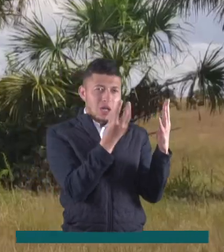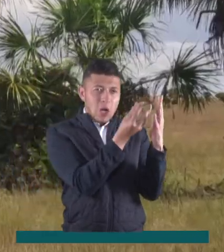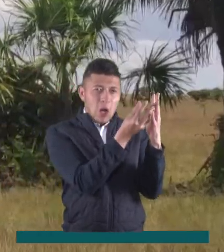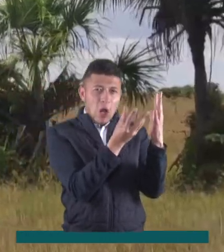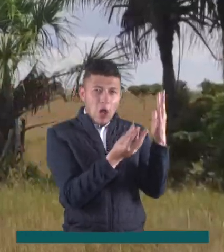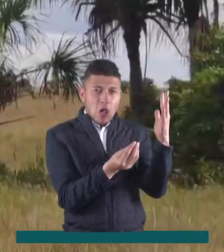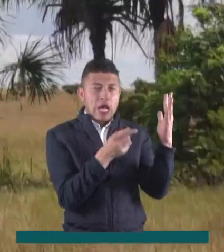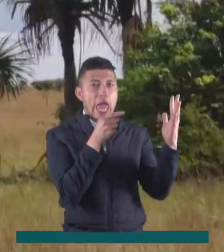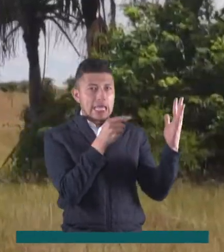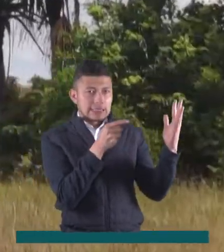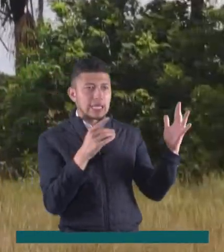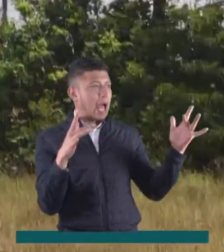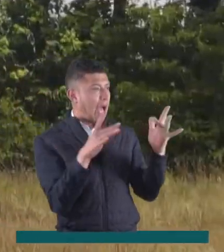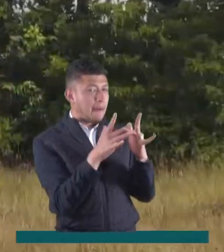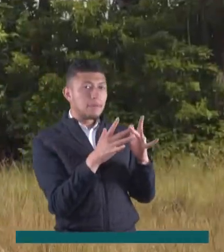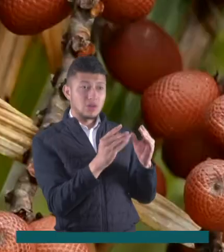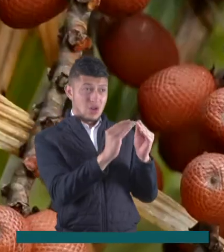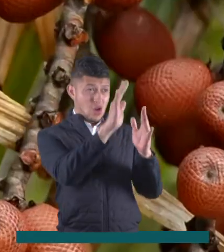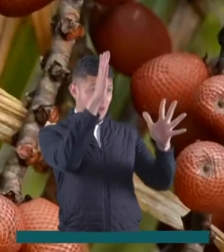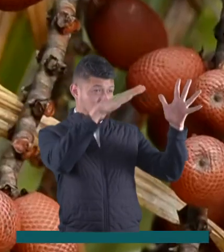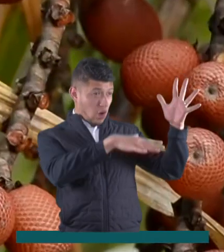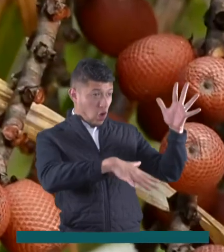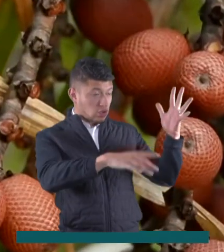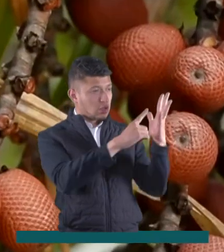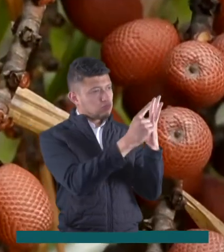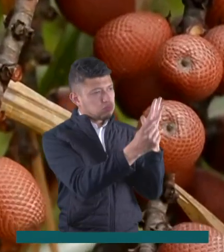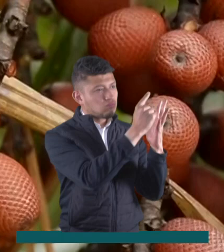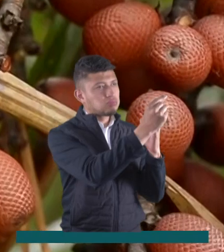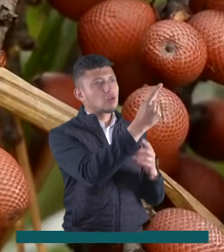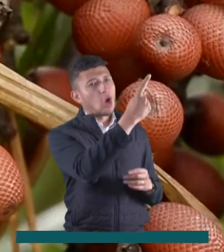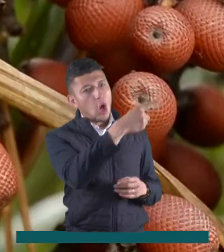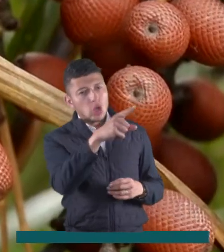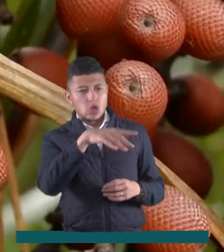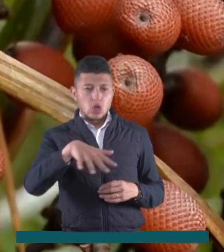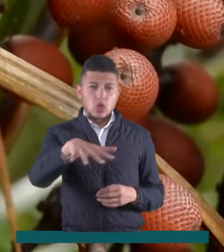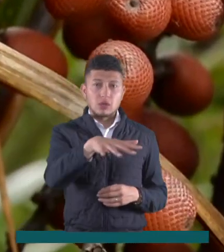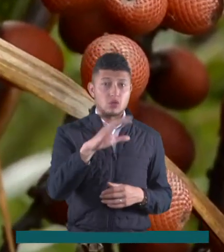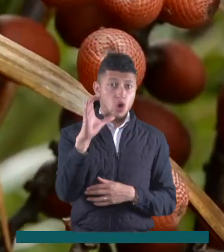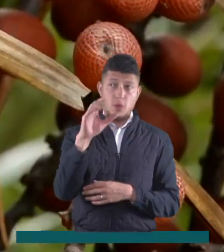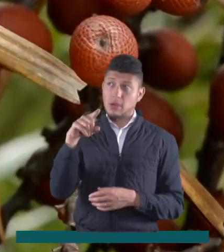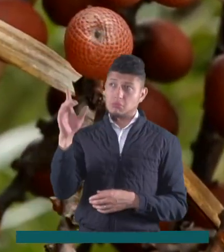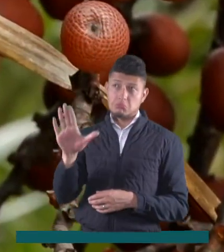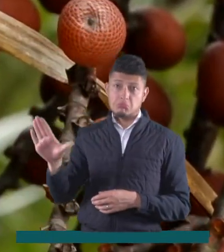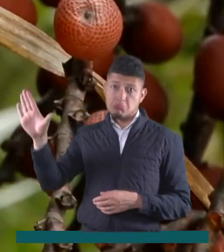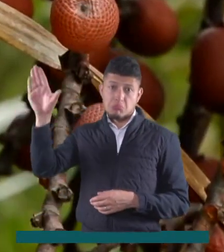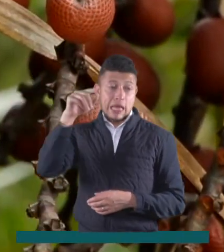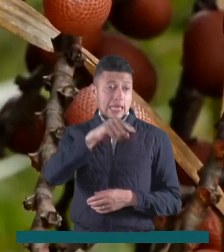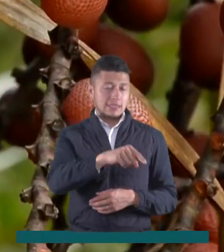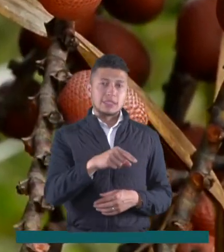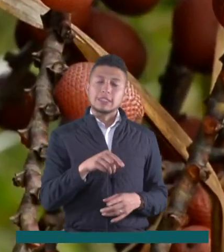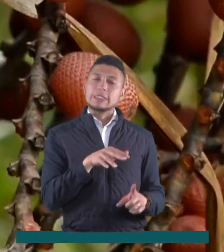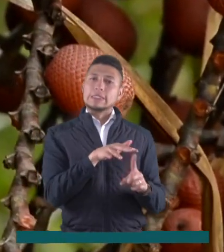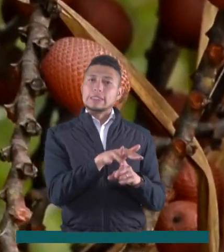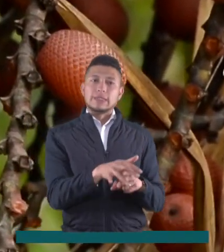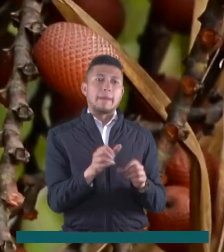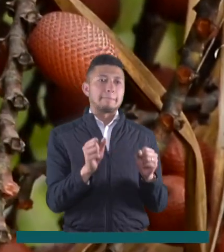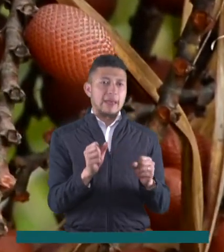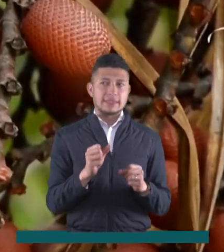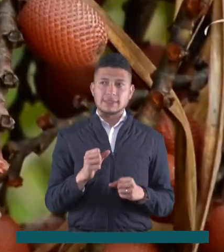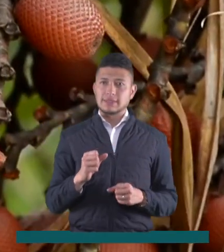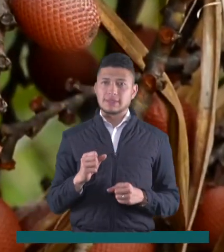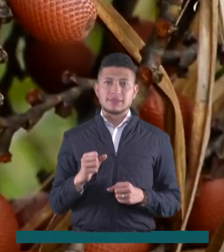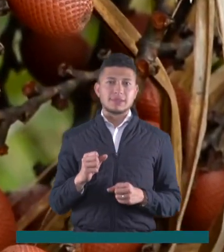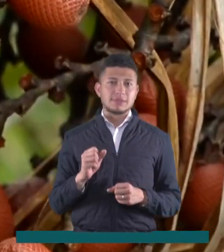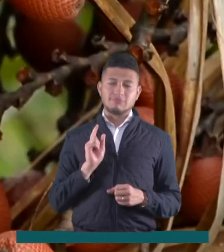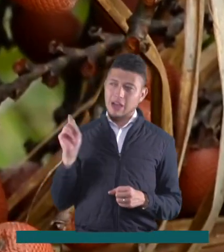es una palma que crece en los bosques de galería diferentes a otros lugares de Colombia ha sido muy afectada